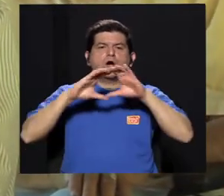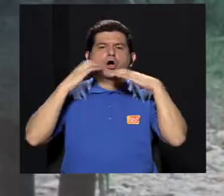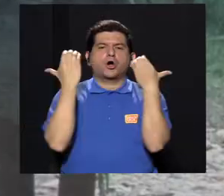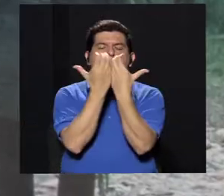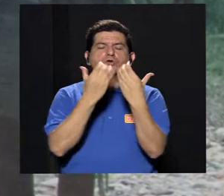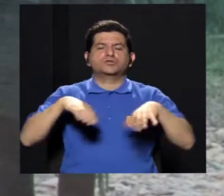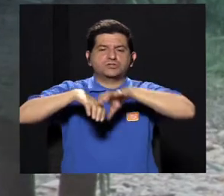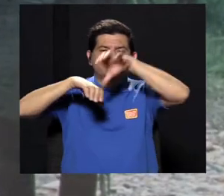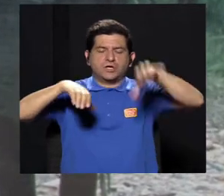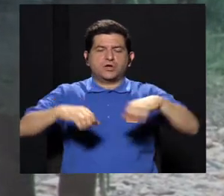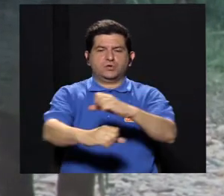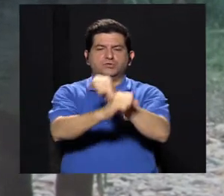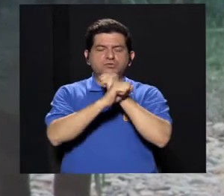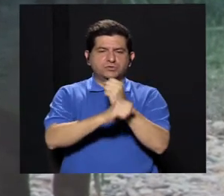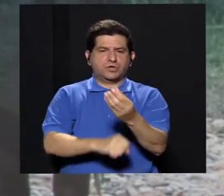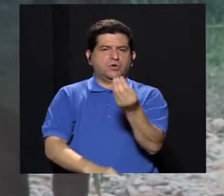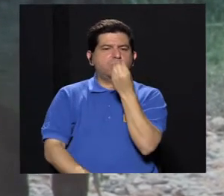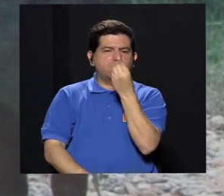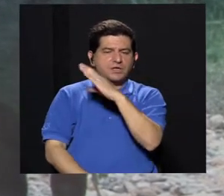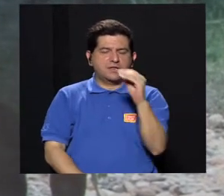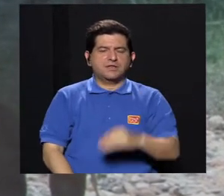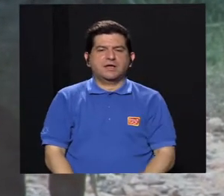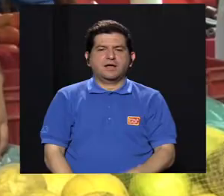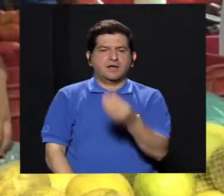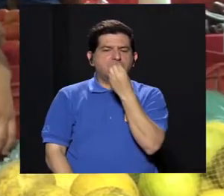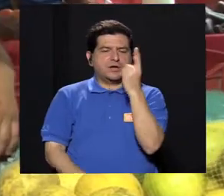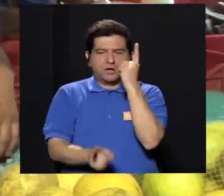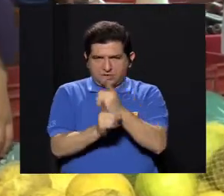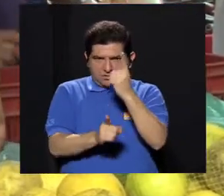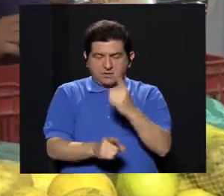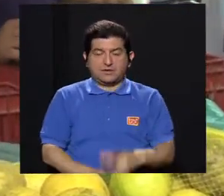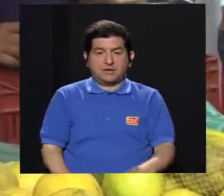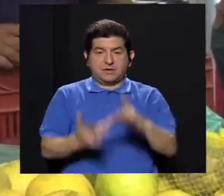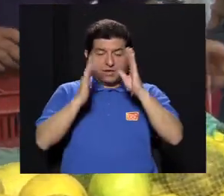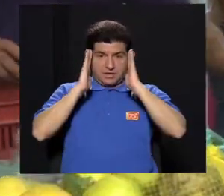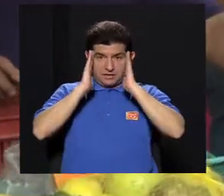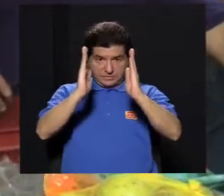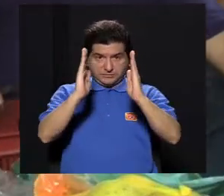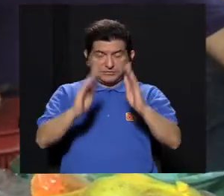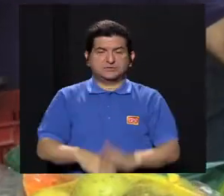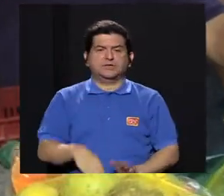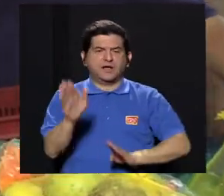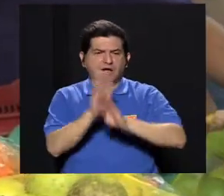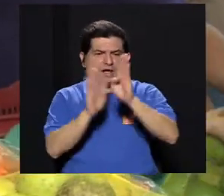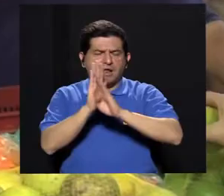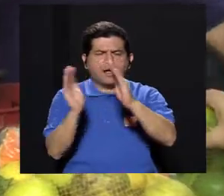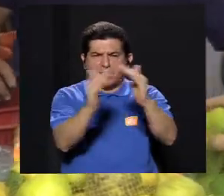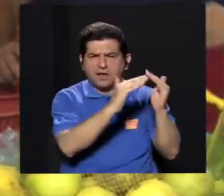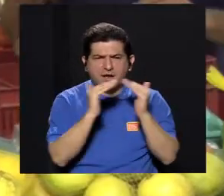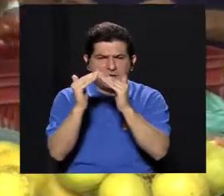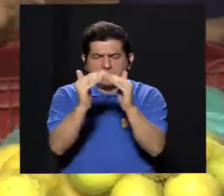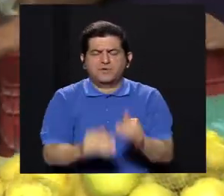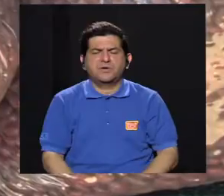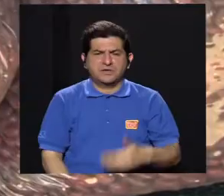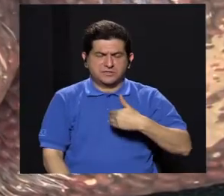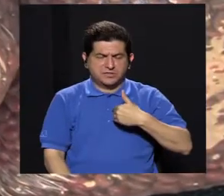organización llamada Consejo Cantonal de Seguridad Alimentaria y Nutricional que pone especial atención al desarrollo de la